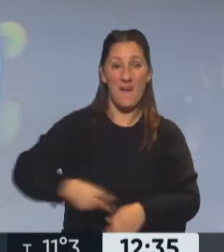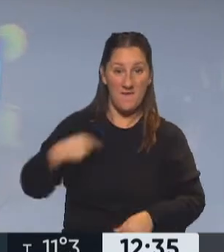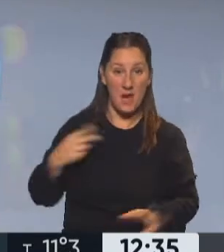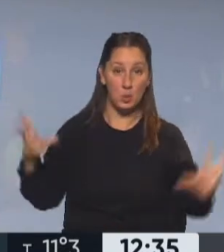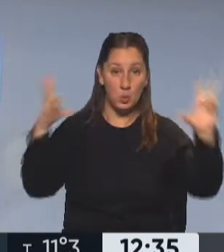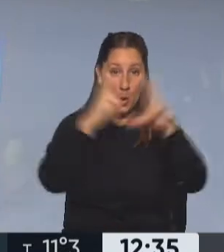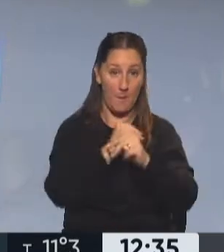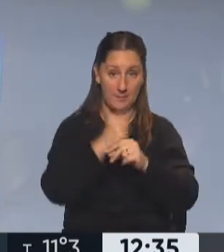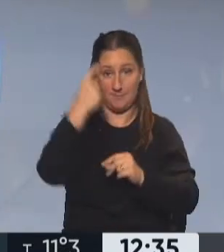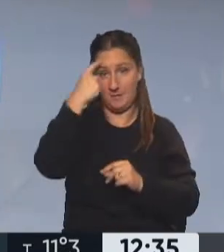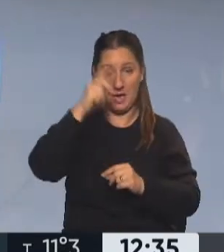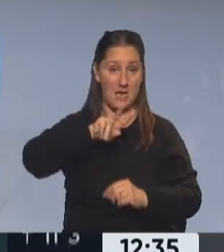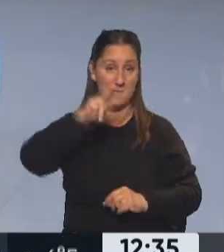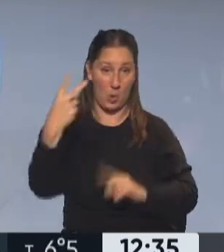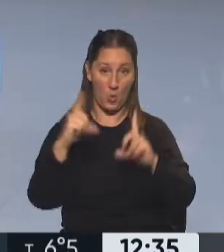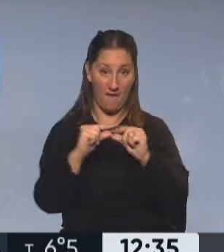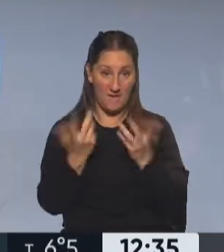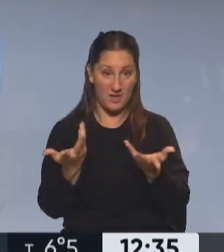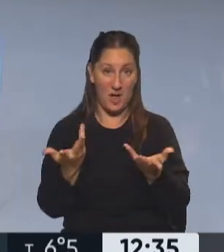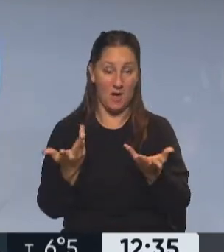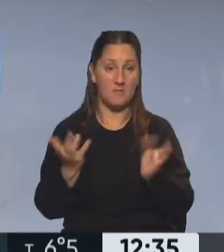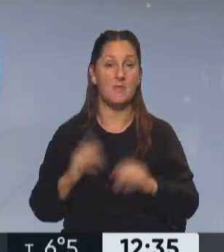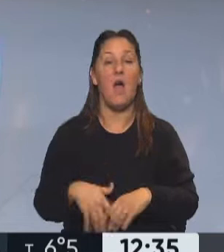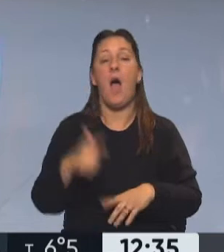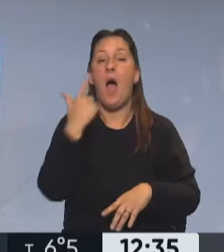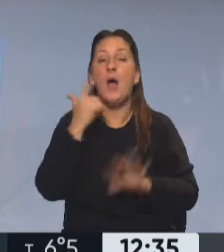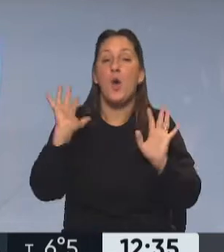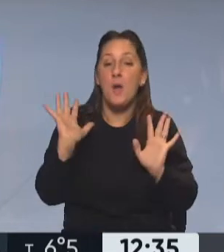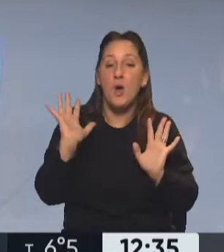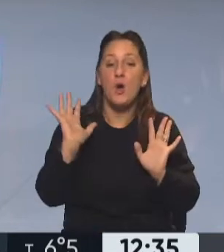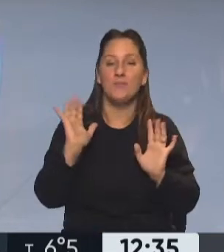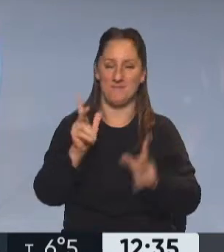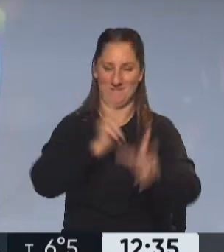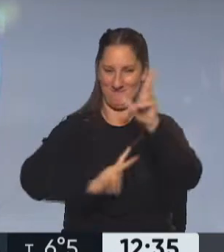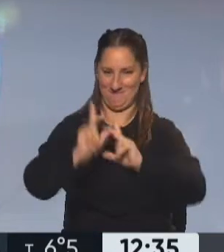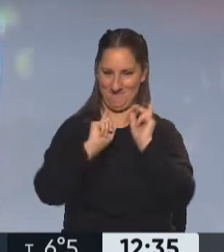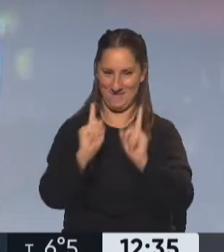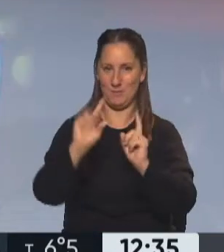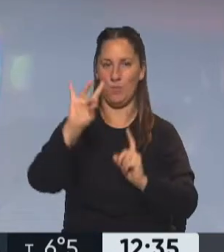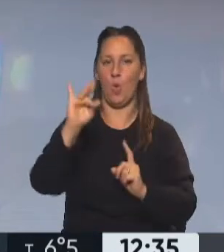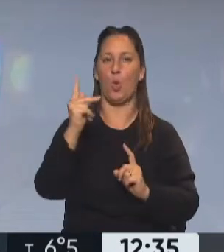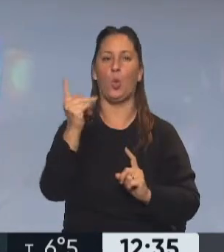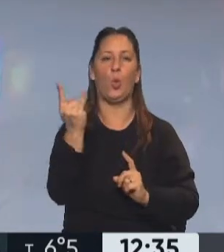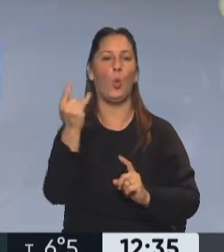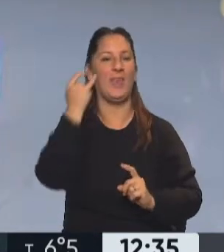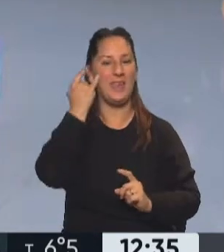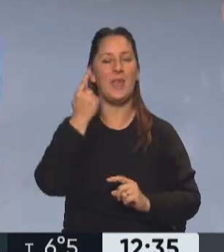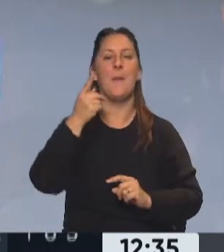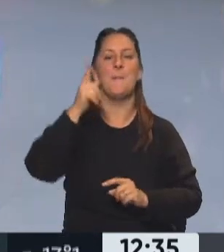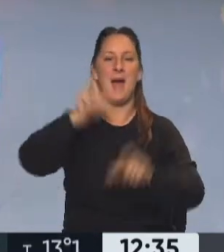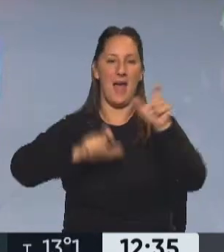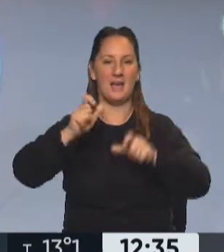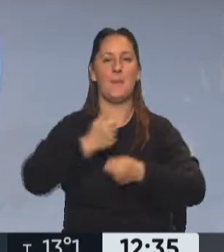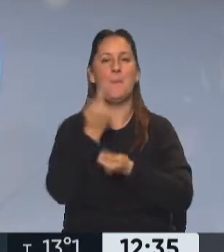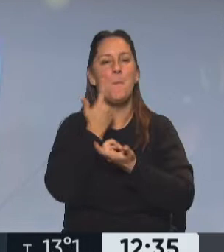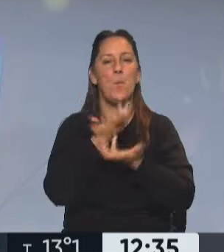ya habrá que ir pensando en una segunda función. ¿Quién te dice? Esto nos dijo Duki en ese encuentro hermoso que hizo para la prensa presentación